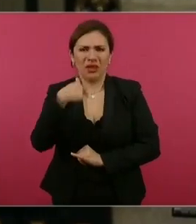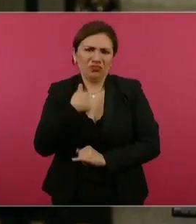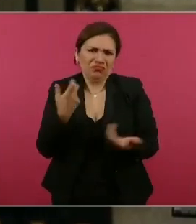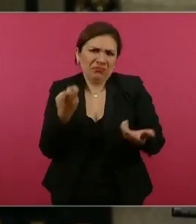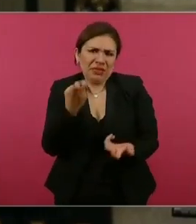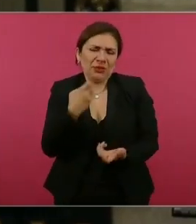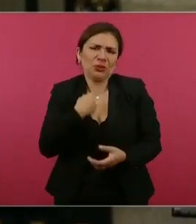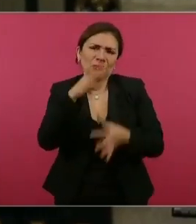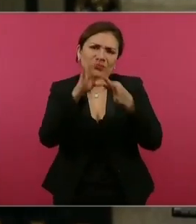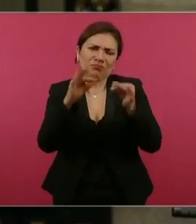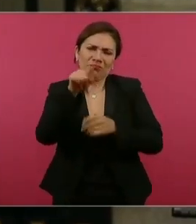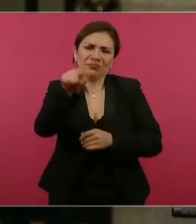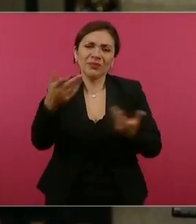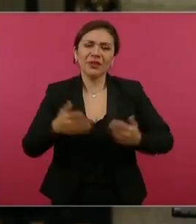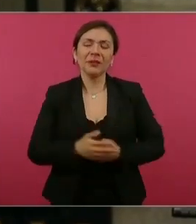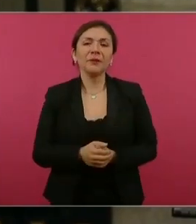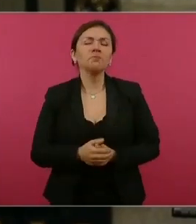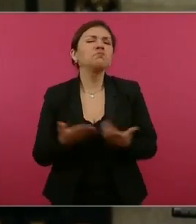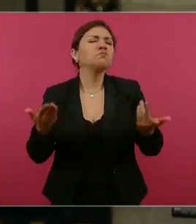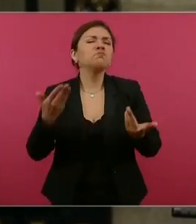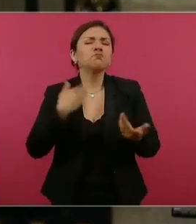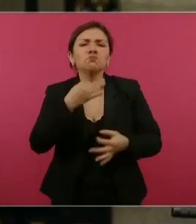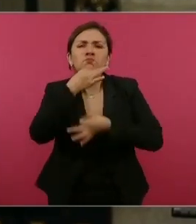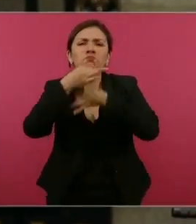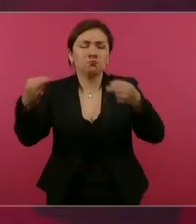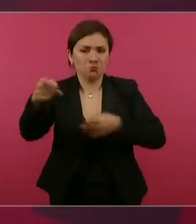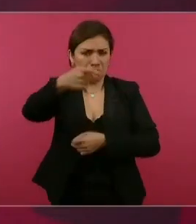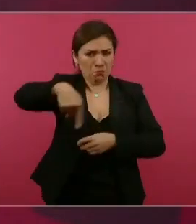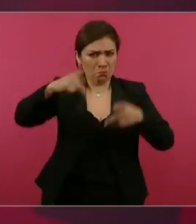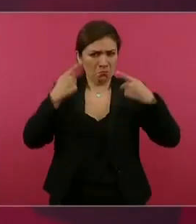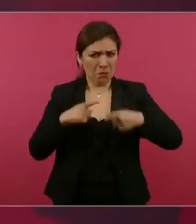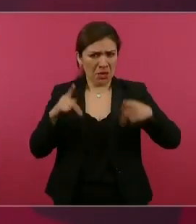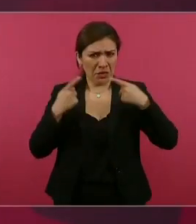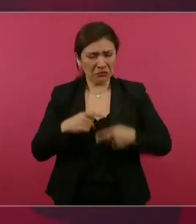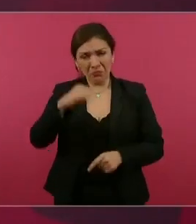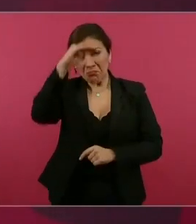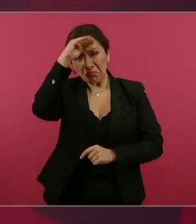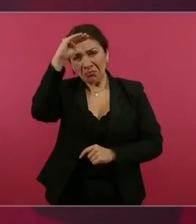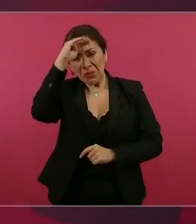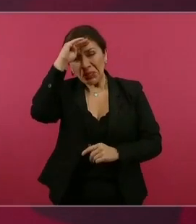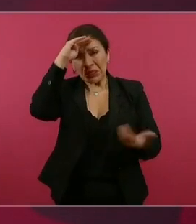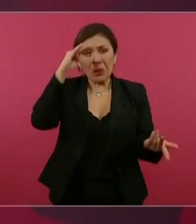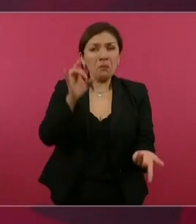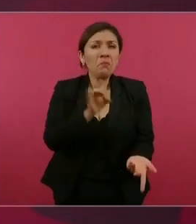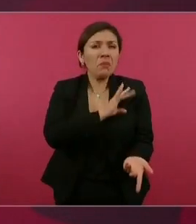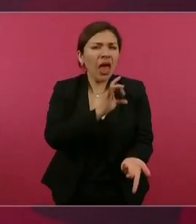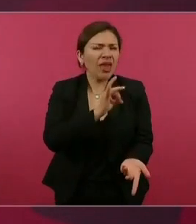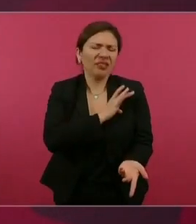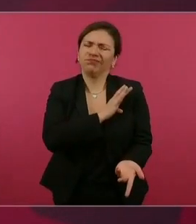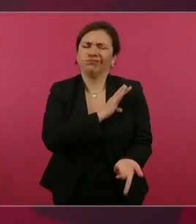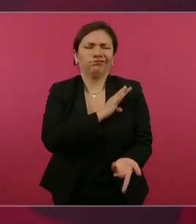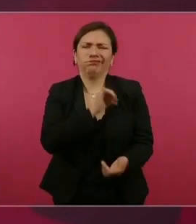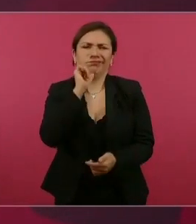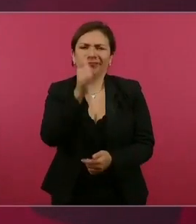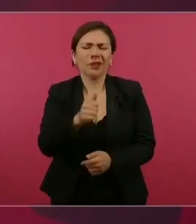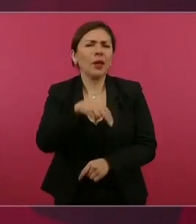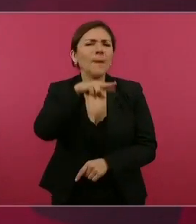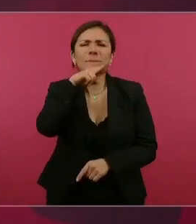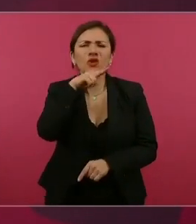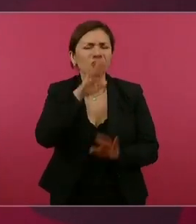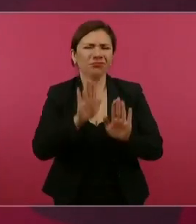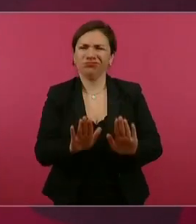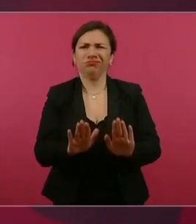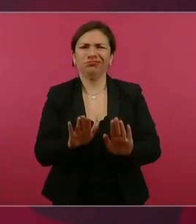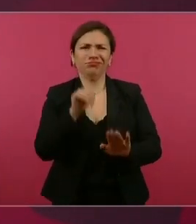Bueno, decirle a la gente que no hay nada que temer, no preocuparse,